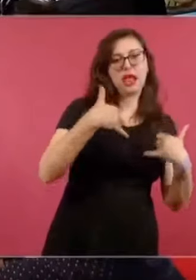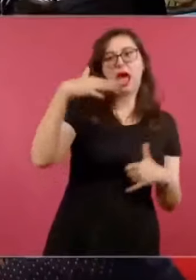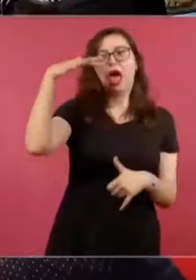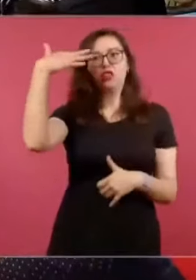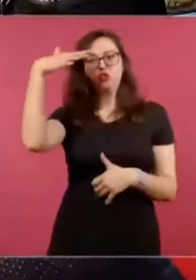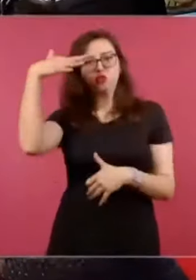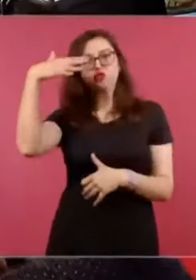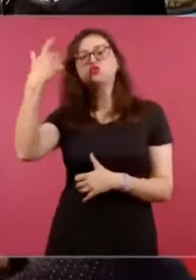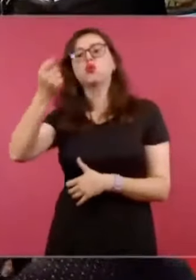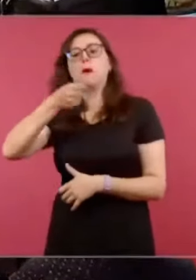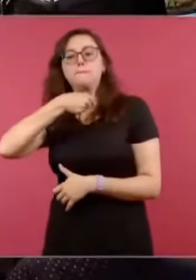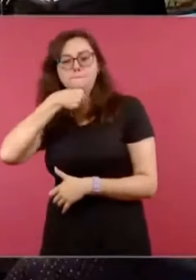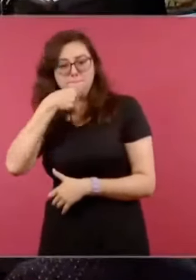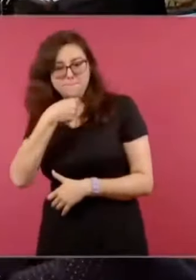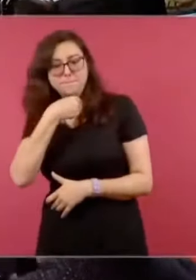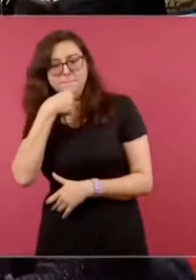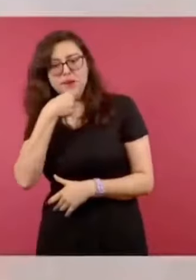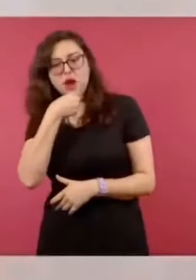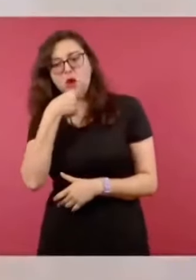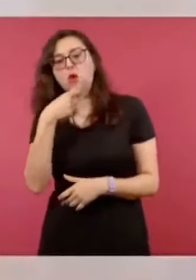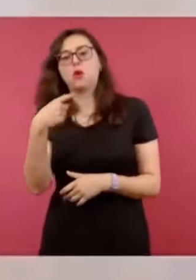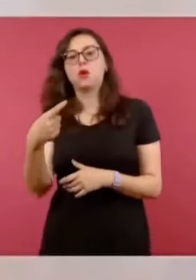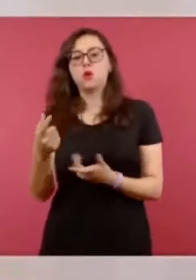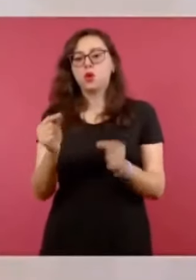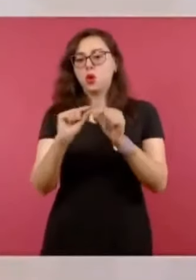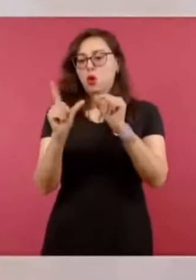es en los jóvenes.